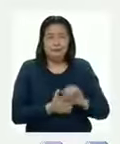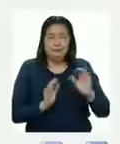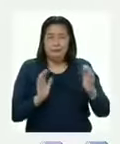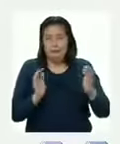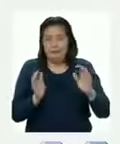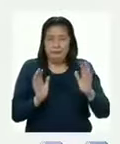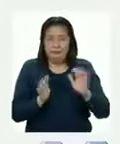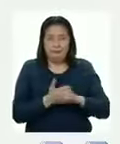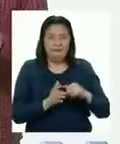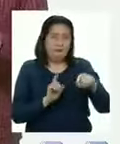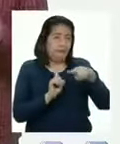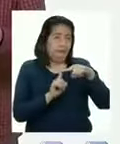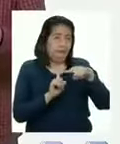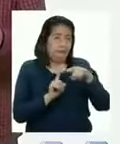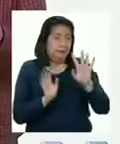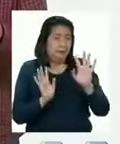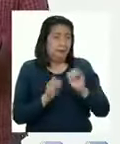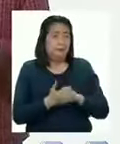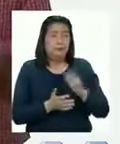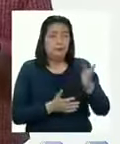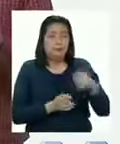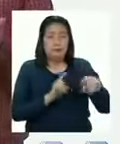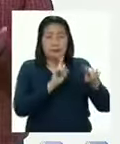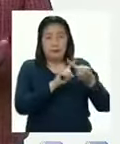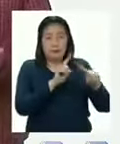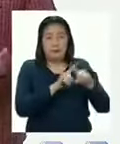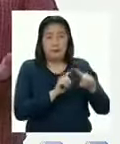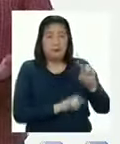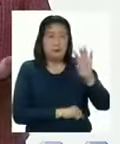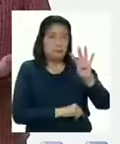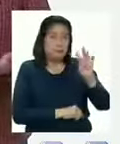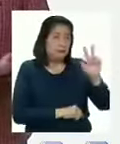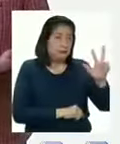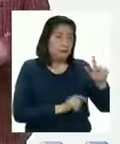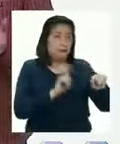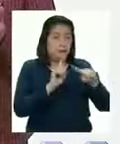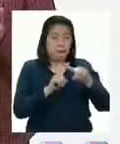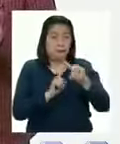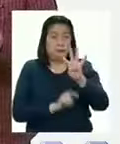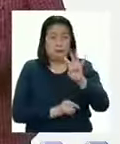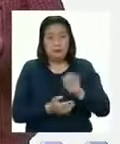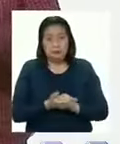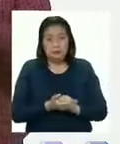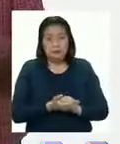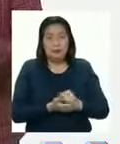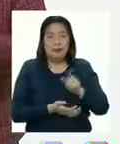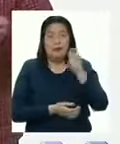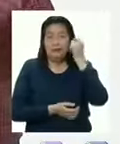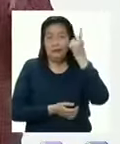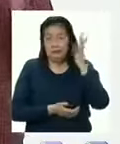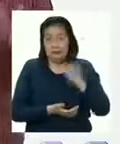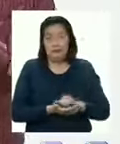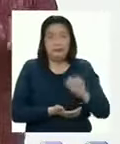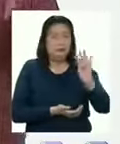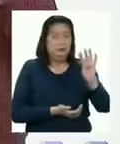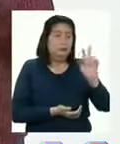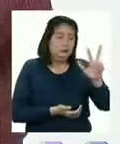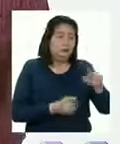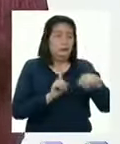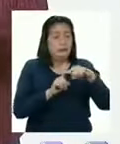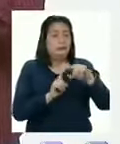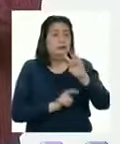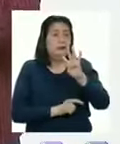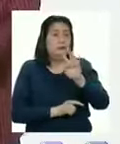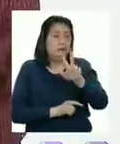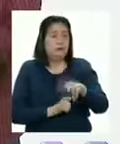parecida a la de la suma Si vamos a multiplicar cuarenta y tres por cuatro, podemos entender esto como Cuarenta tres